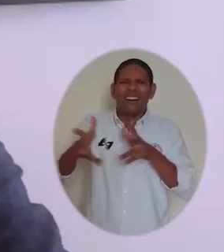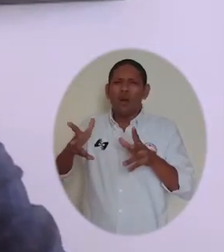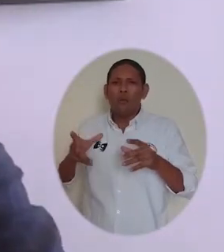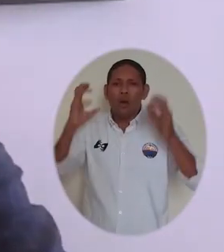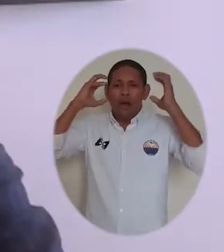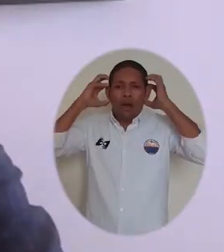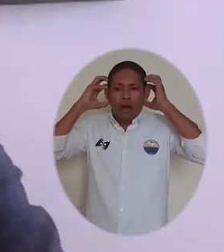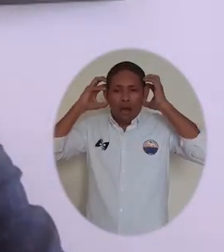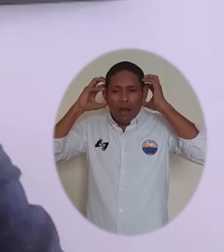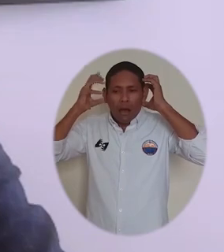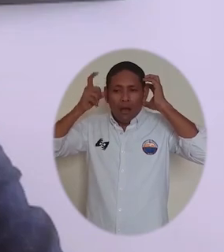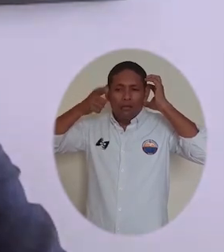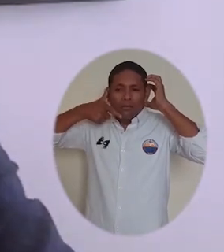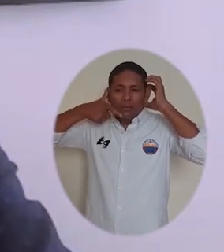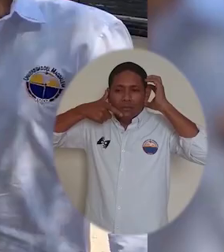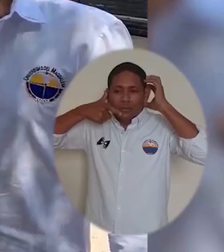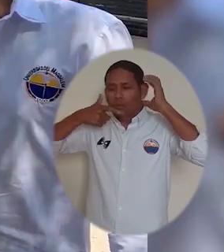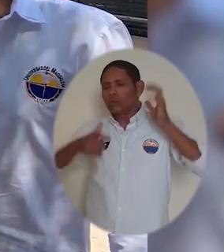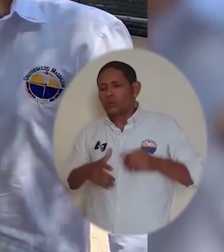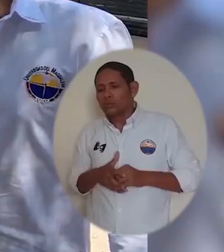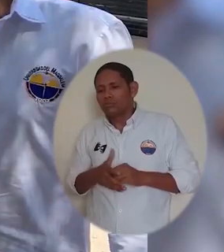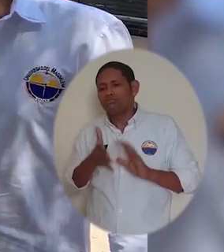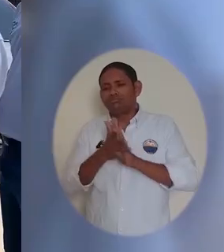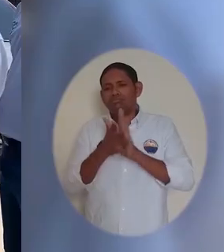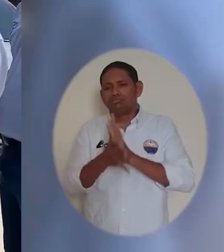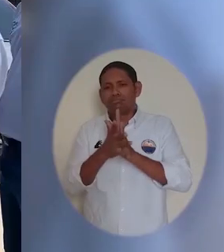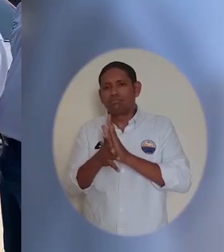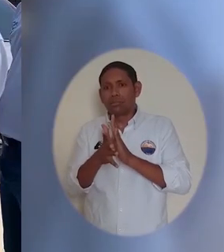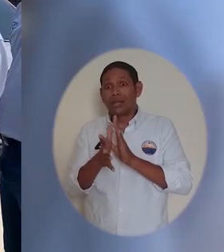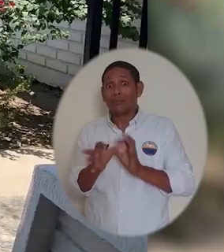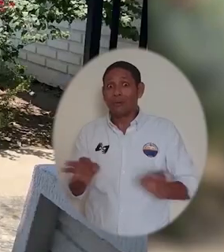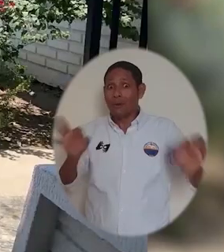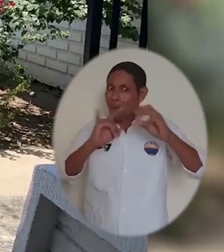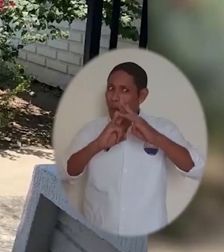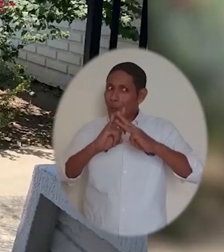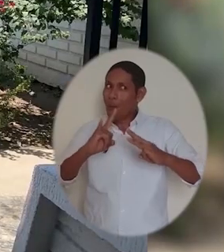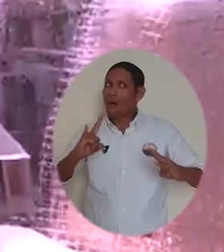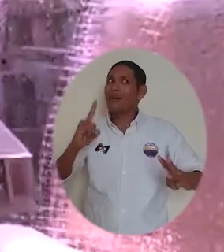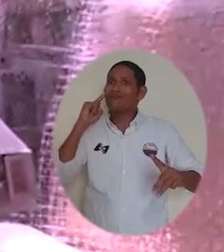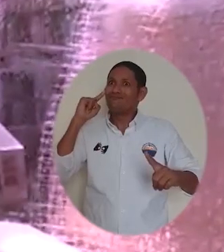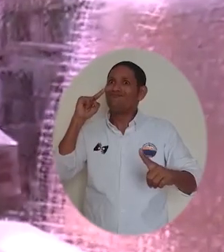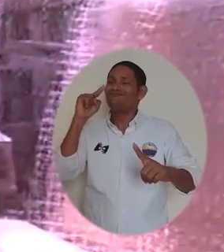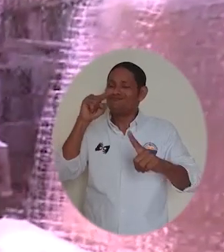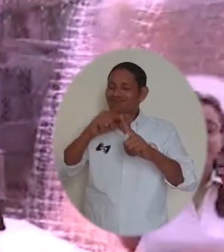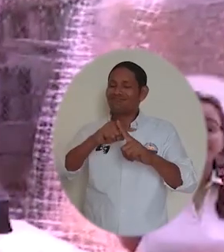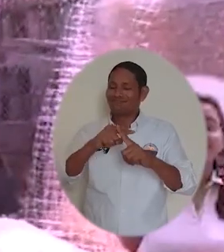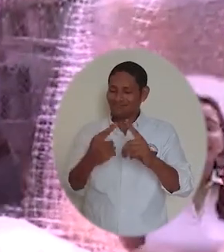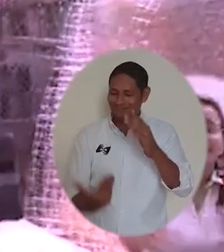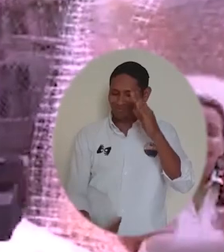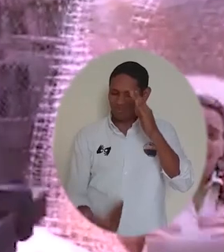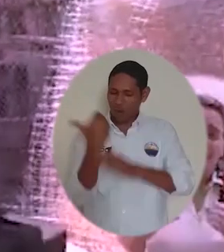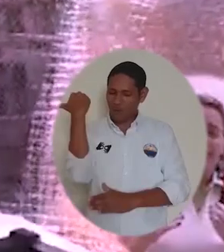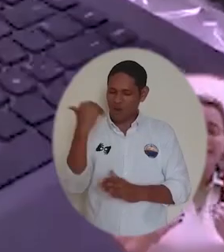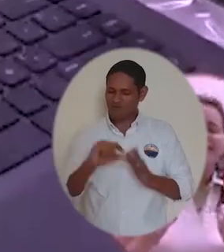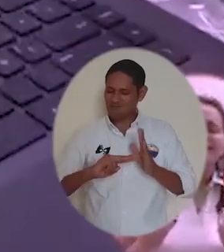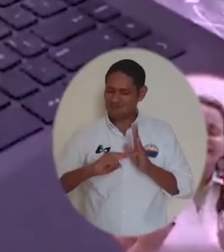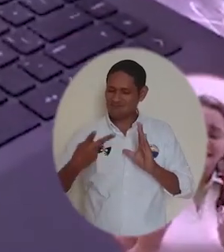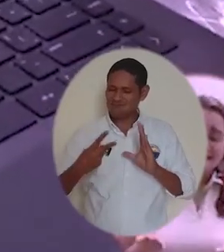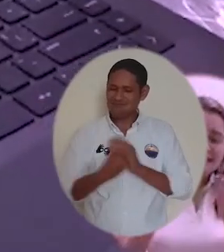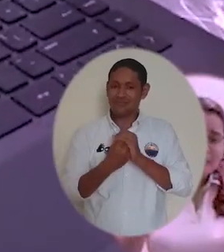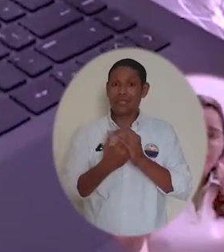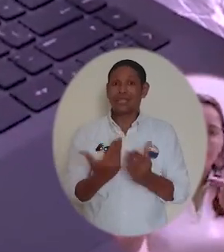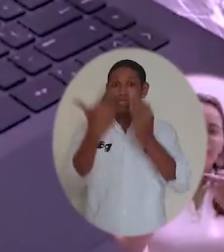y ello se debe a que estamos cumpliendo el cometido de la Universidad del Magdalena de ser más incluyente e innovadora